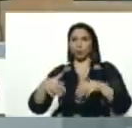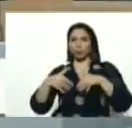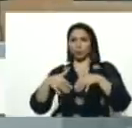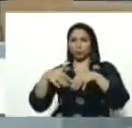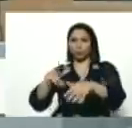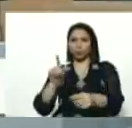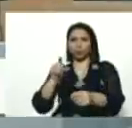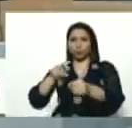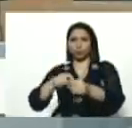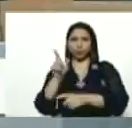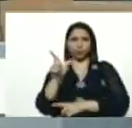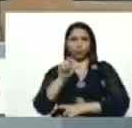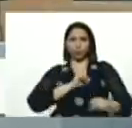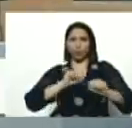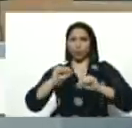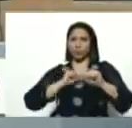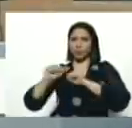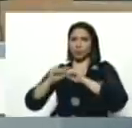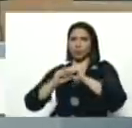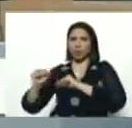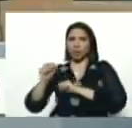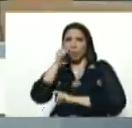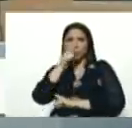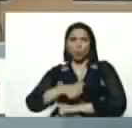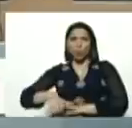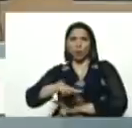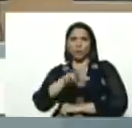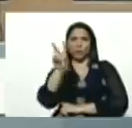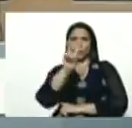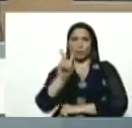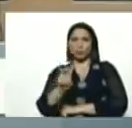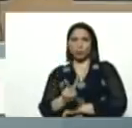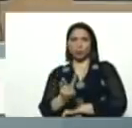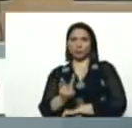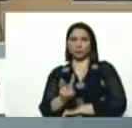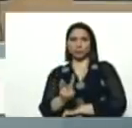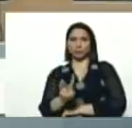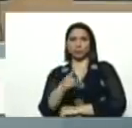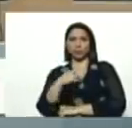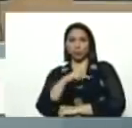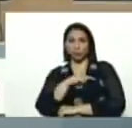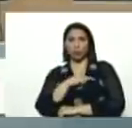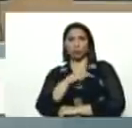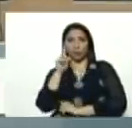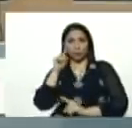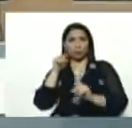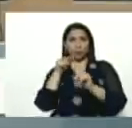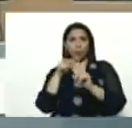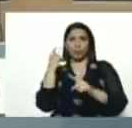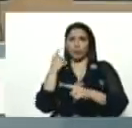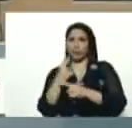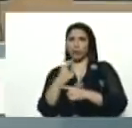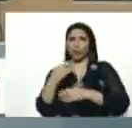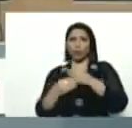el voto movilizado, del pueblo de Venezuela, nos ponemos metas, y las cumplimos,